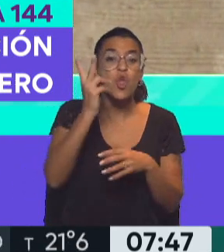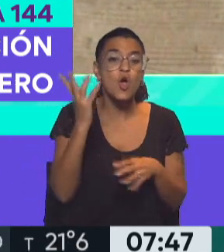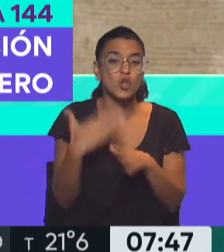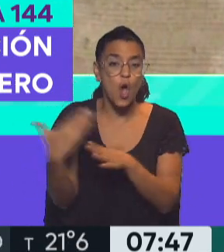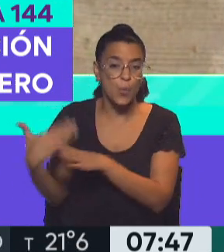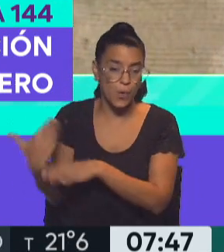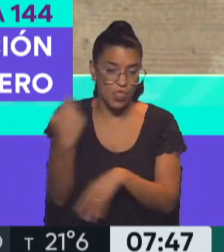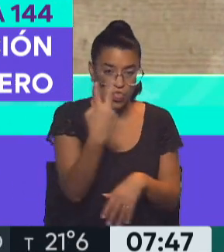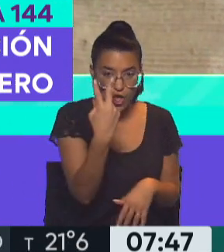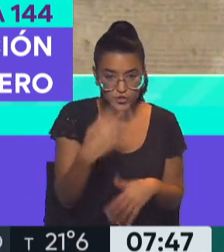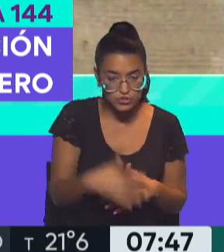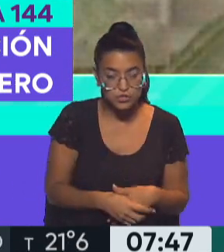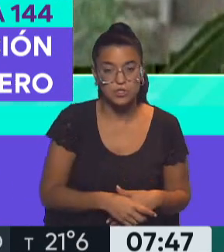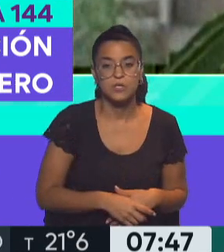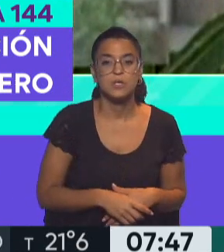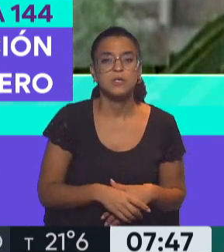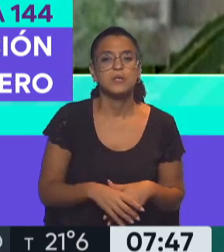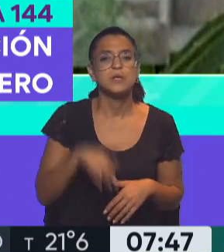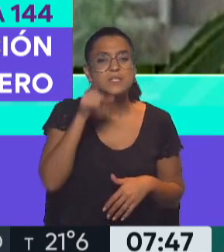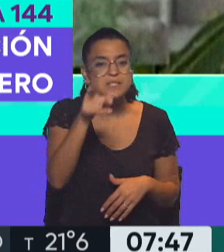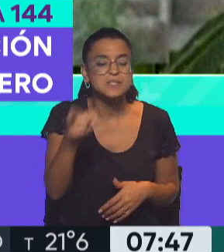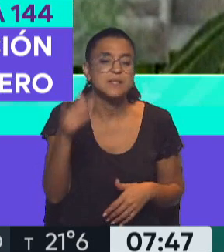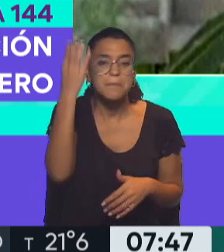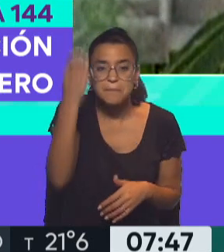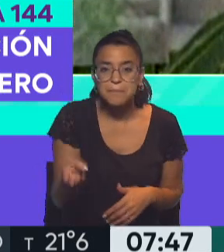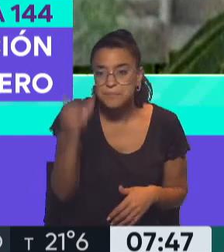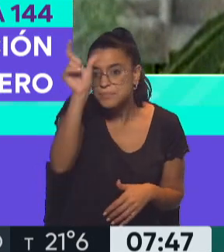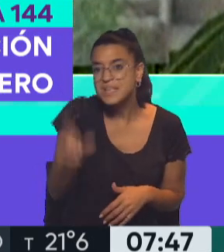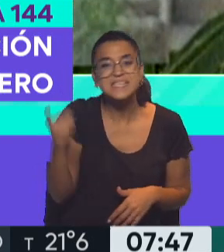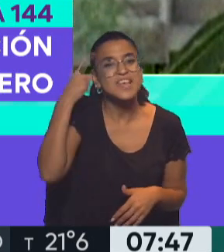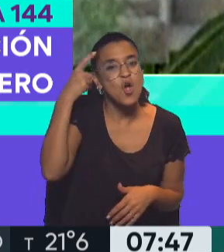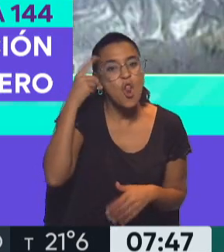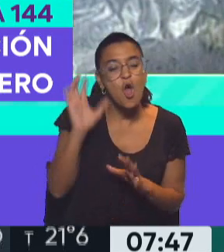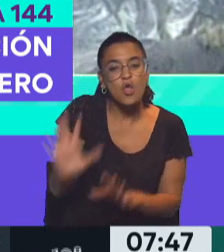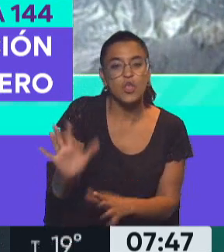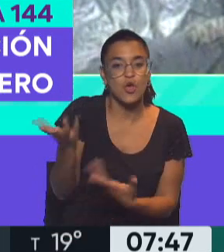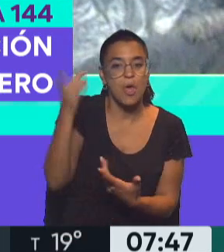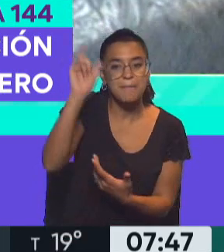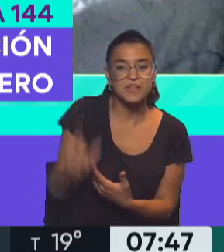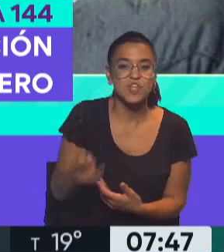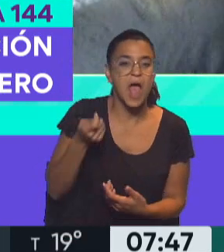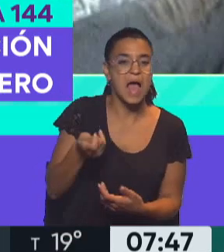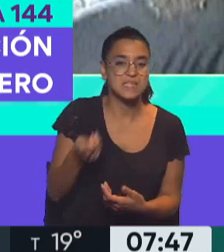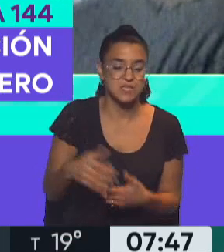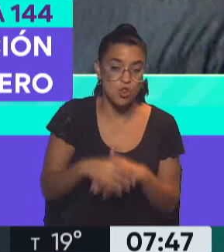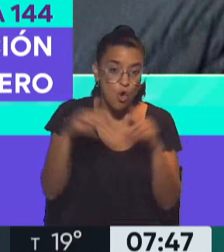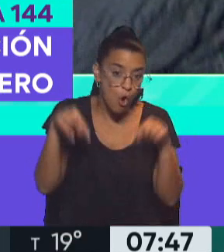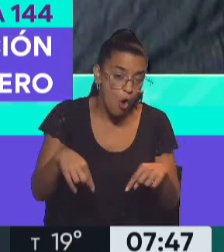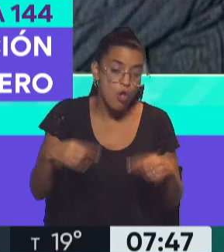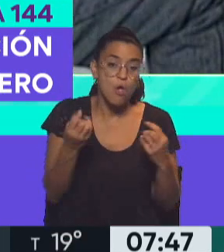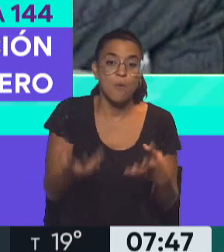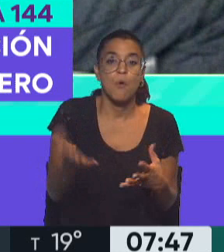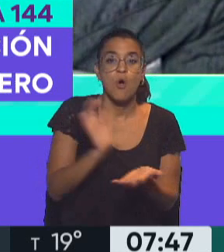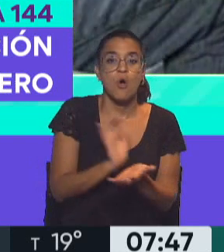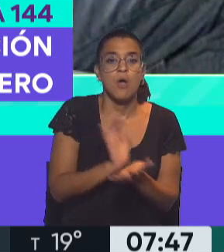que tuvo. O sea, ese es el perfil psicológico de este asesino, que hoy, porque una